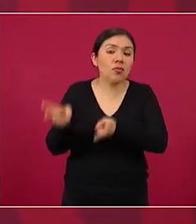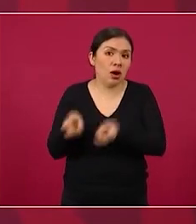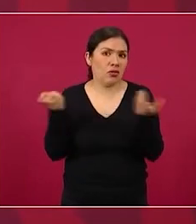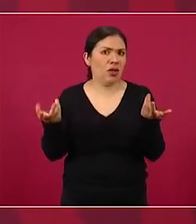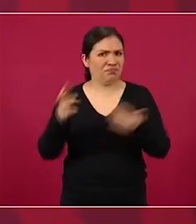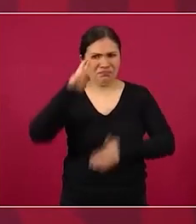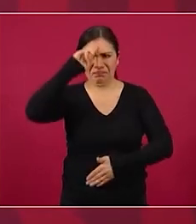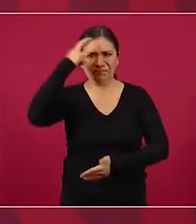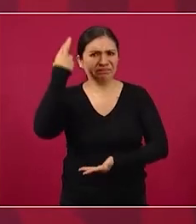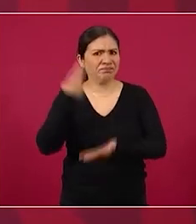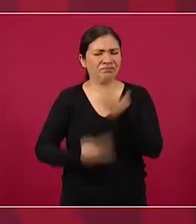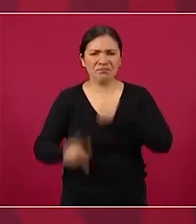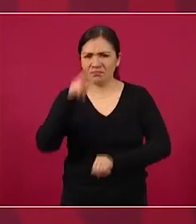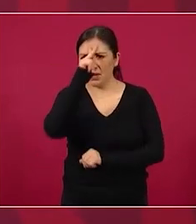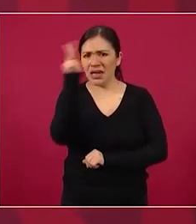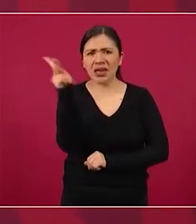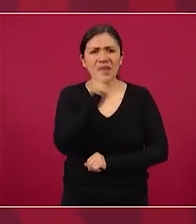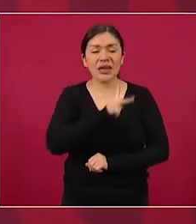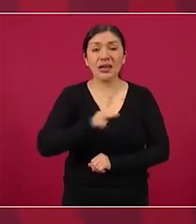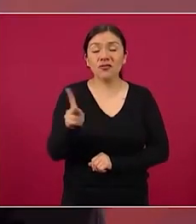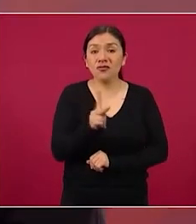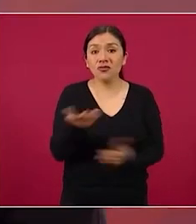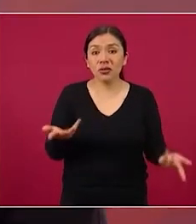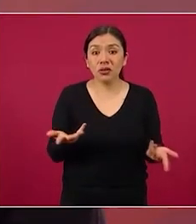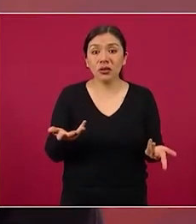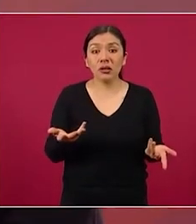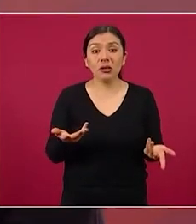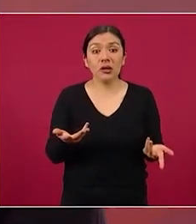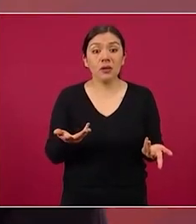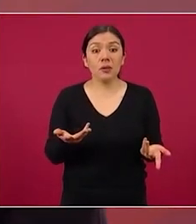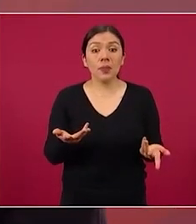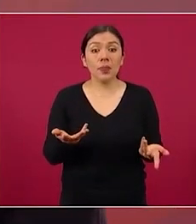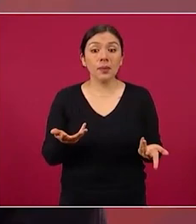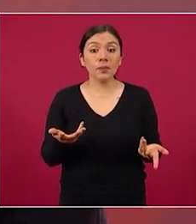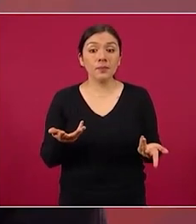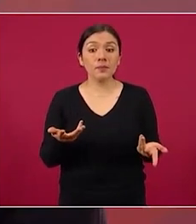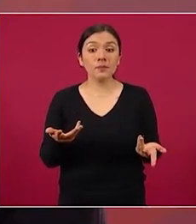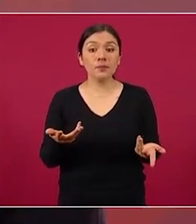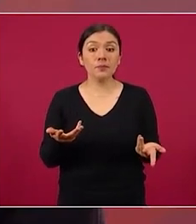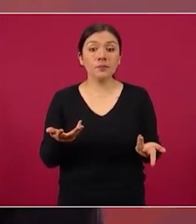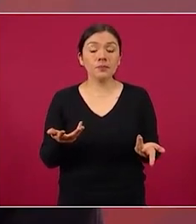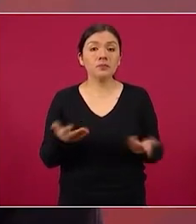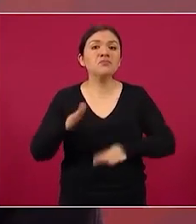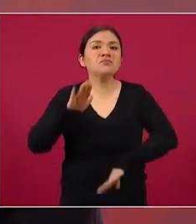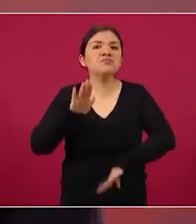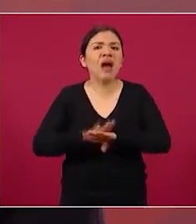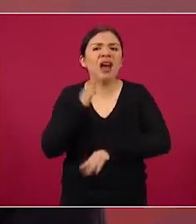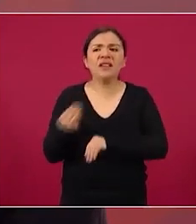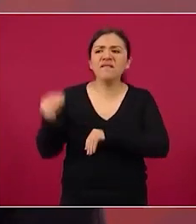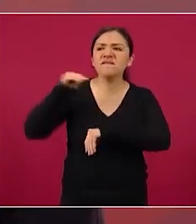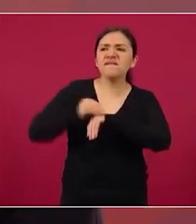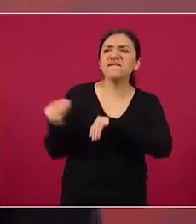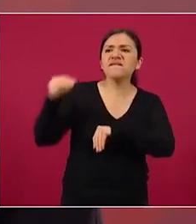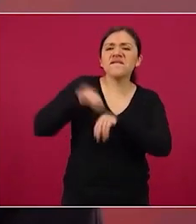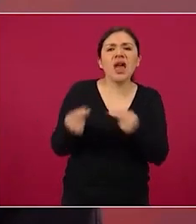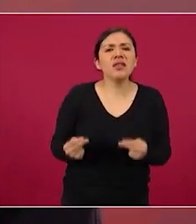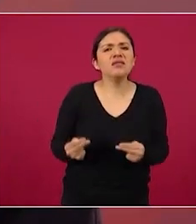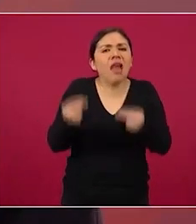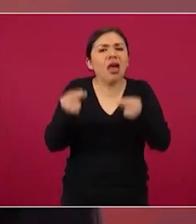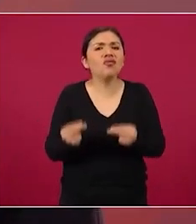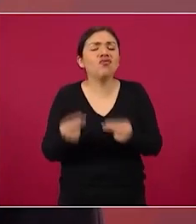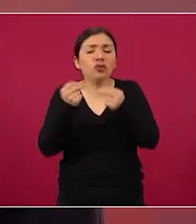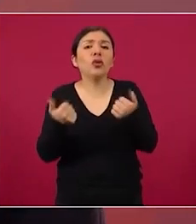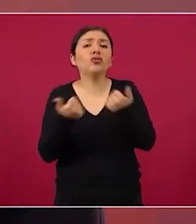impunemente que hicieron jugosos negocios al amparo del poder